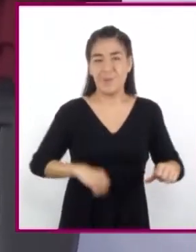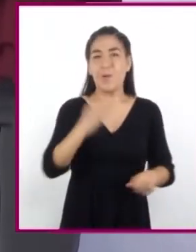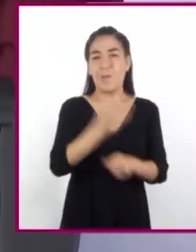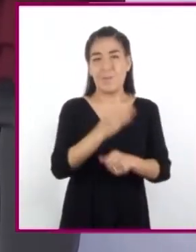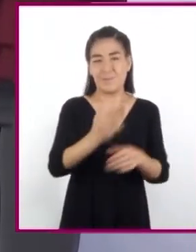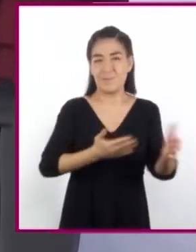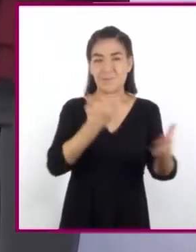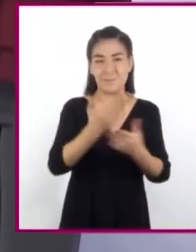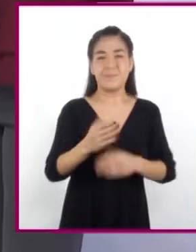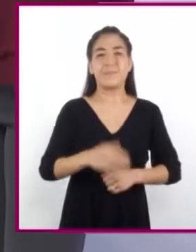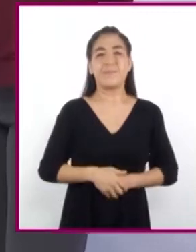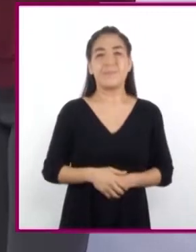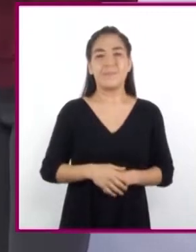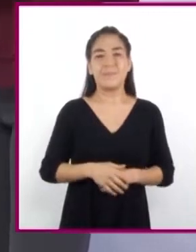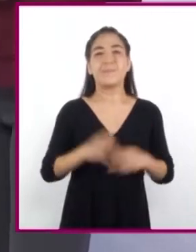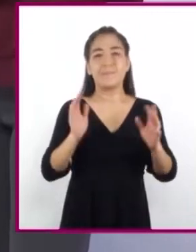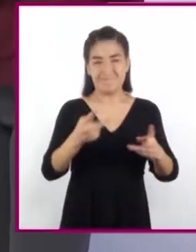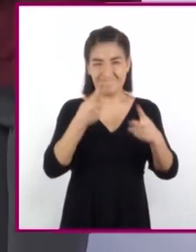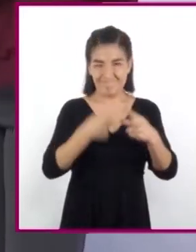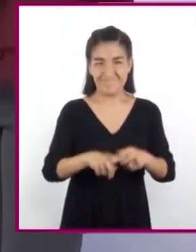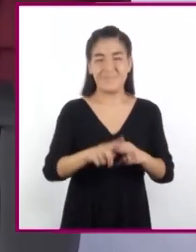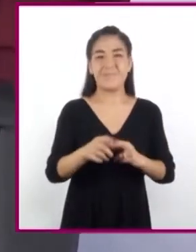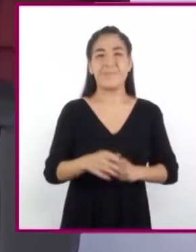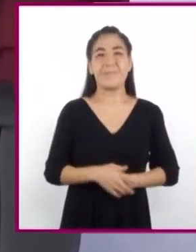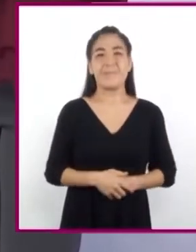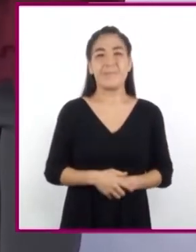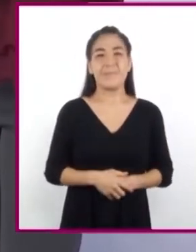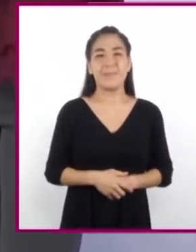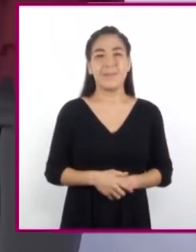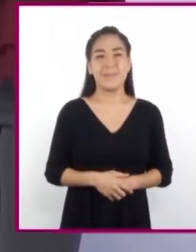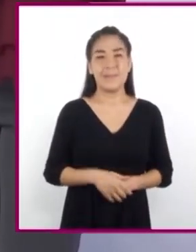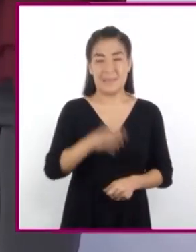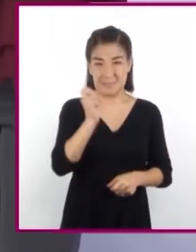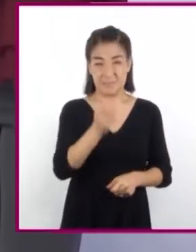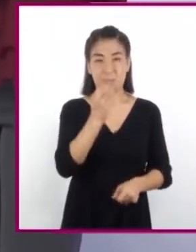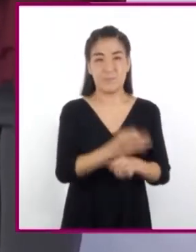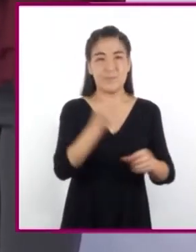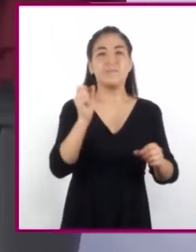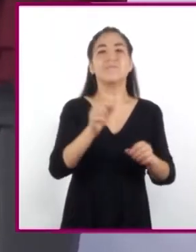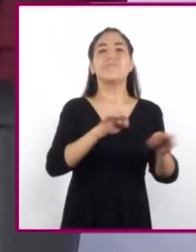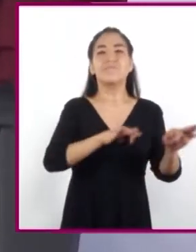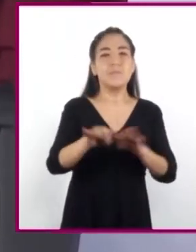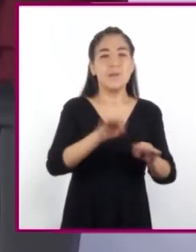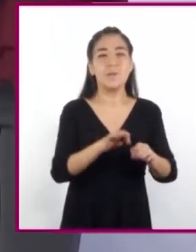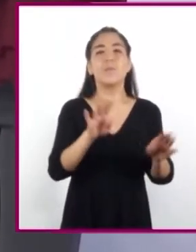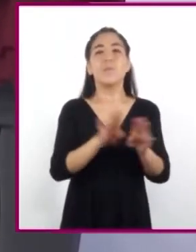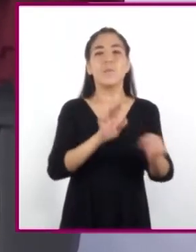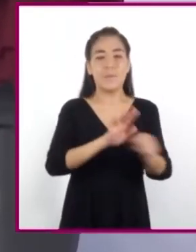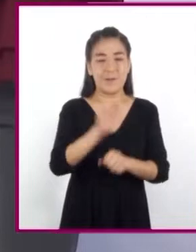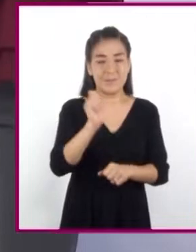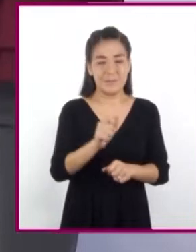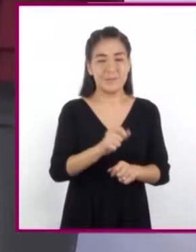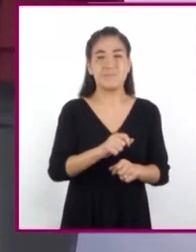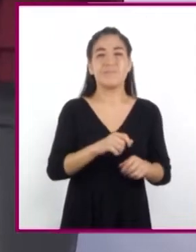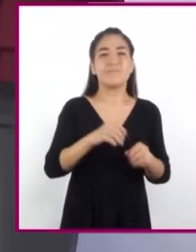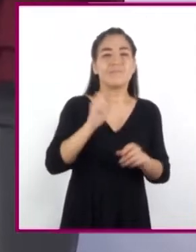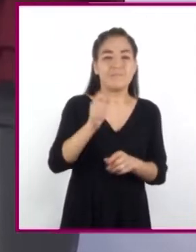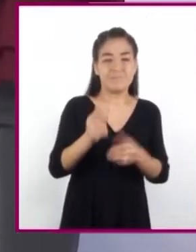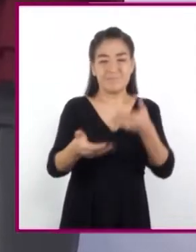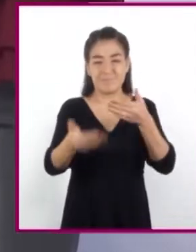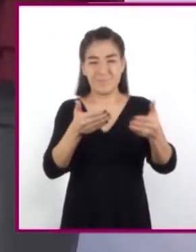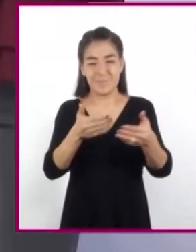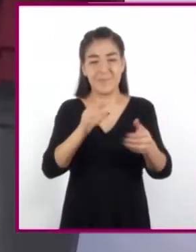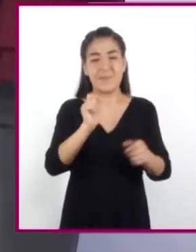Así que... ¡Iniciamos! En esta clase trabajaremos con problemas de proporcionalidad directa con